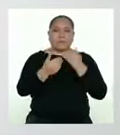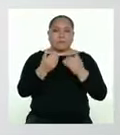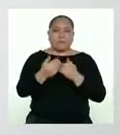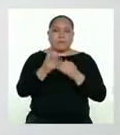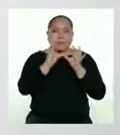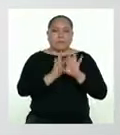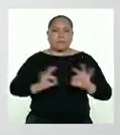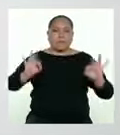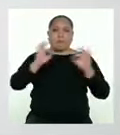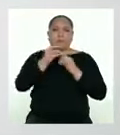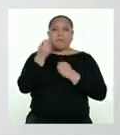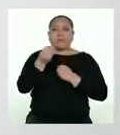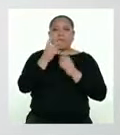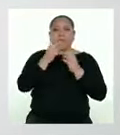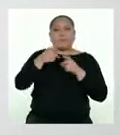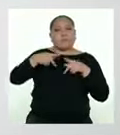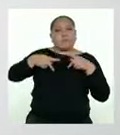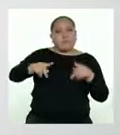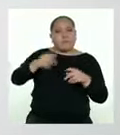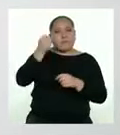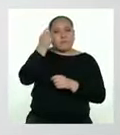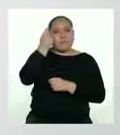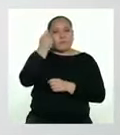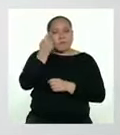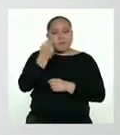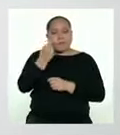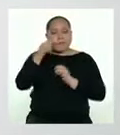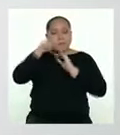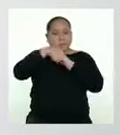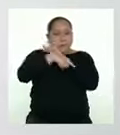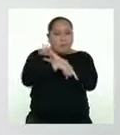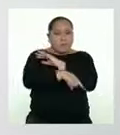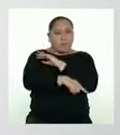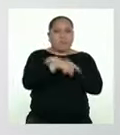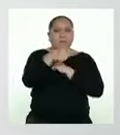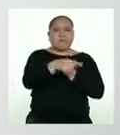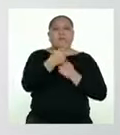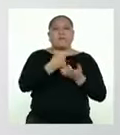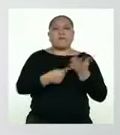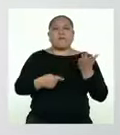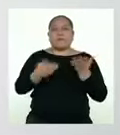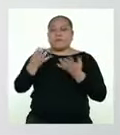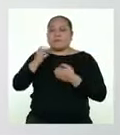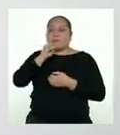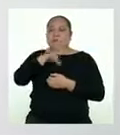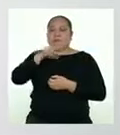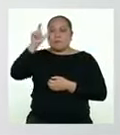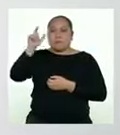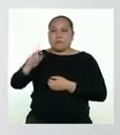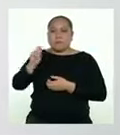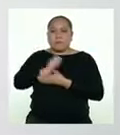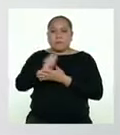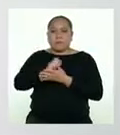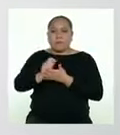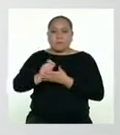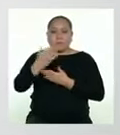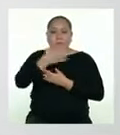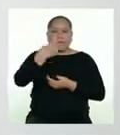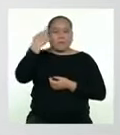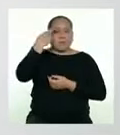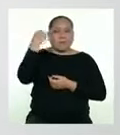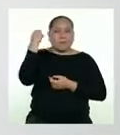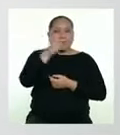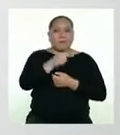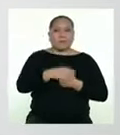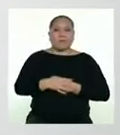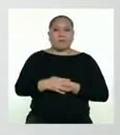importante porque nos permite comprender a profundidad lo que se quería comunicar y reflexionar en torno a